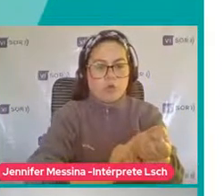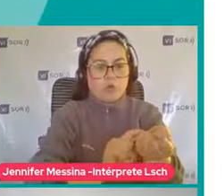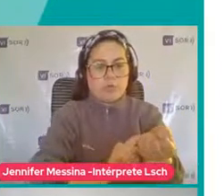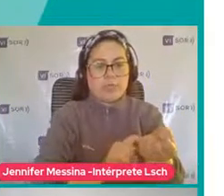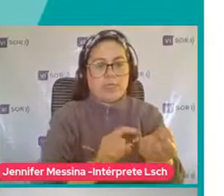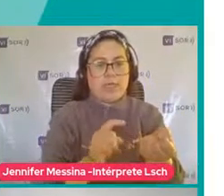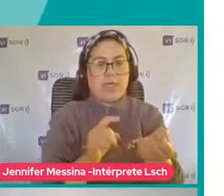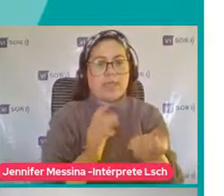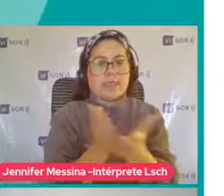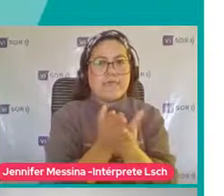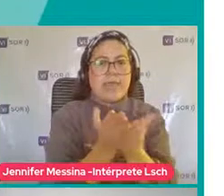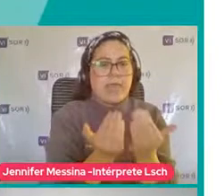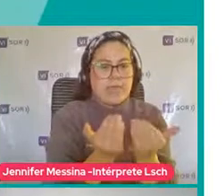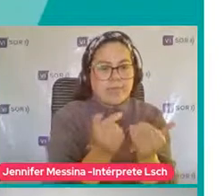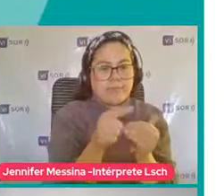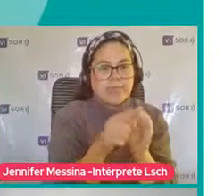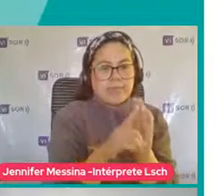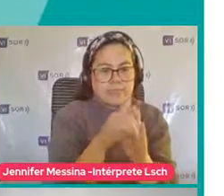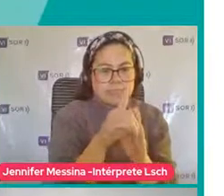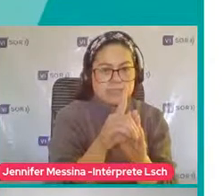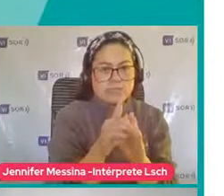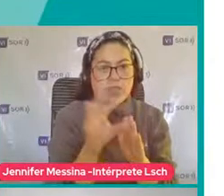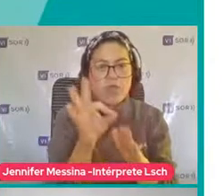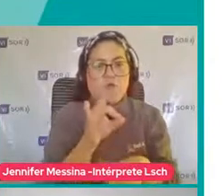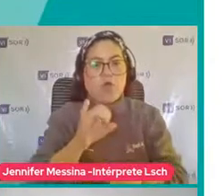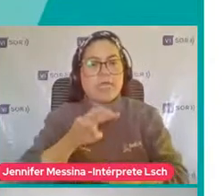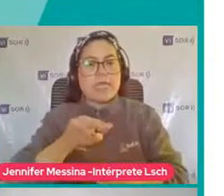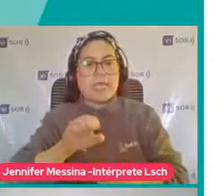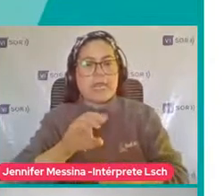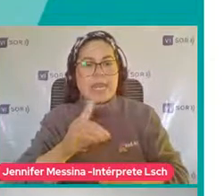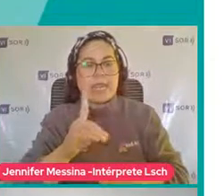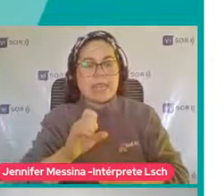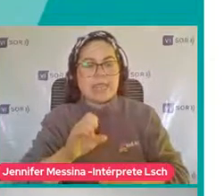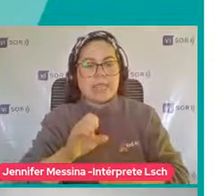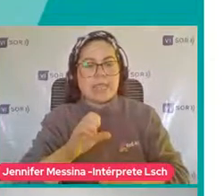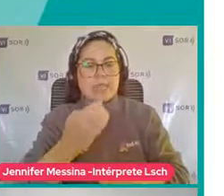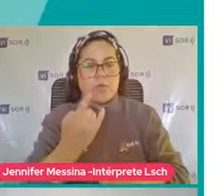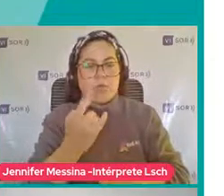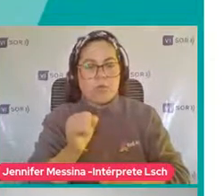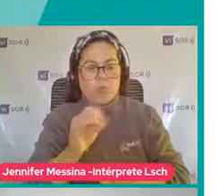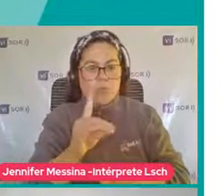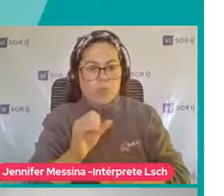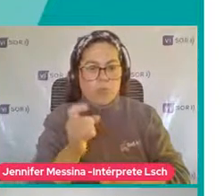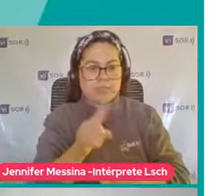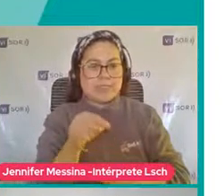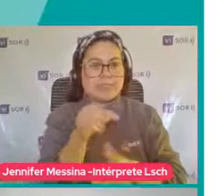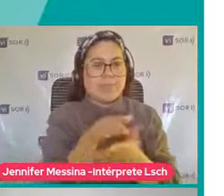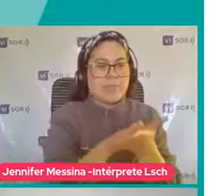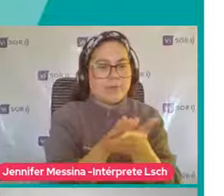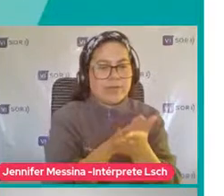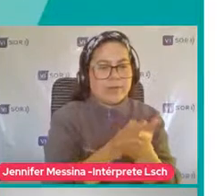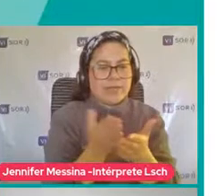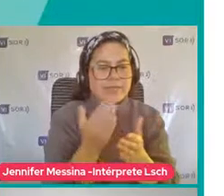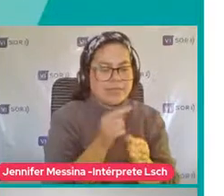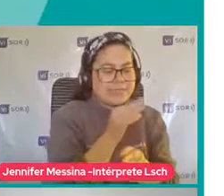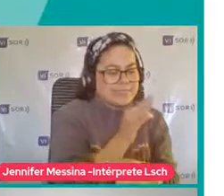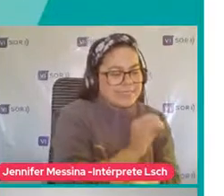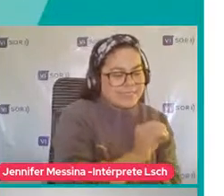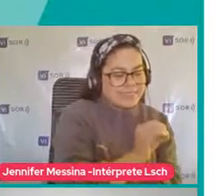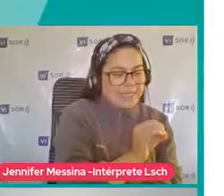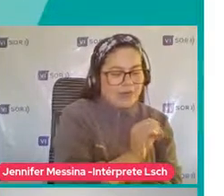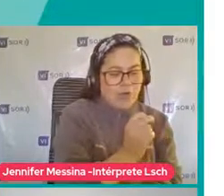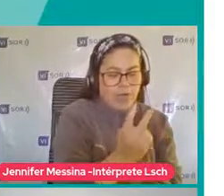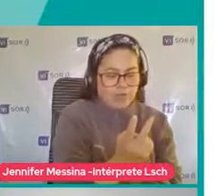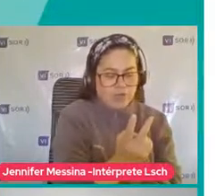O son inadecuadas ¿Sí? Entonces Por eso está un poquito El margen que uno da Para decir No